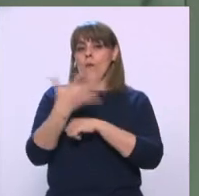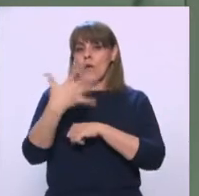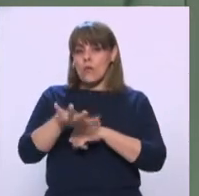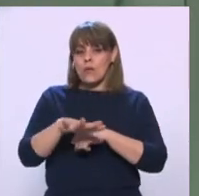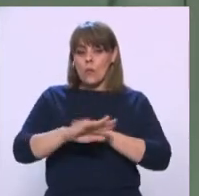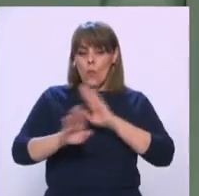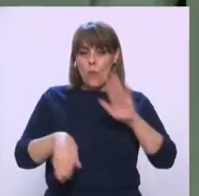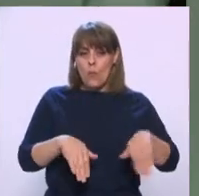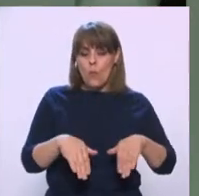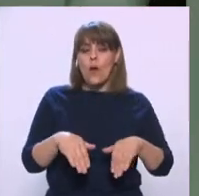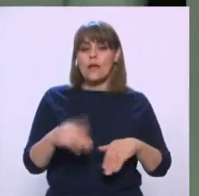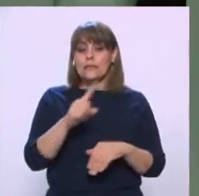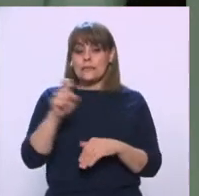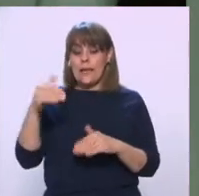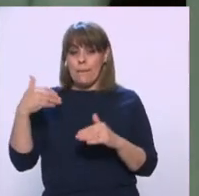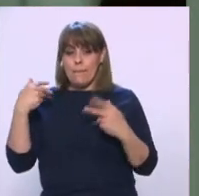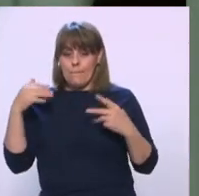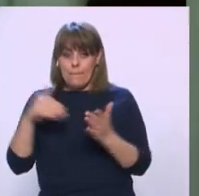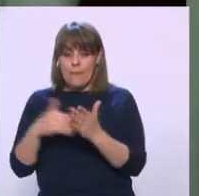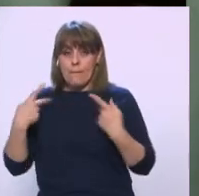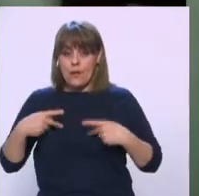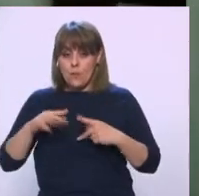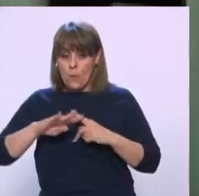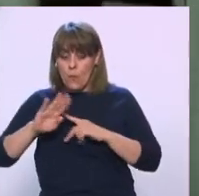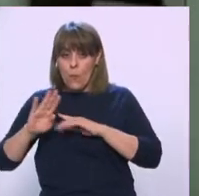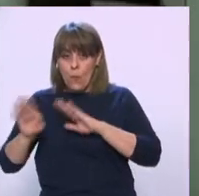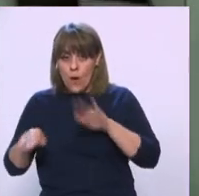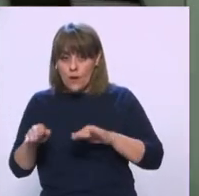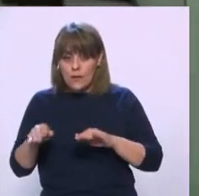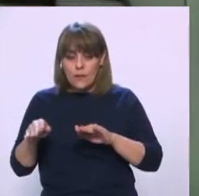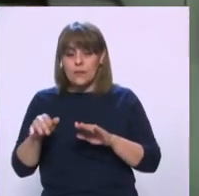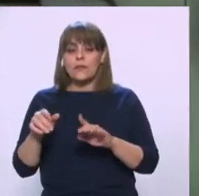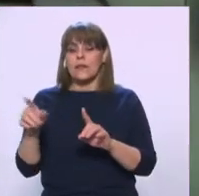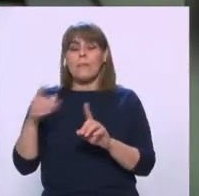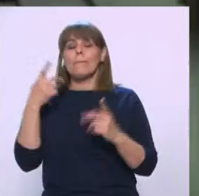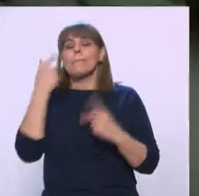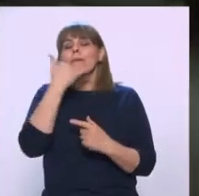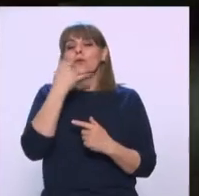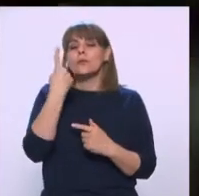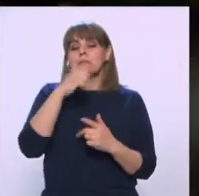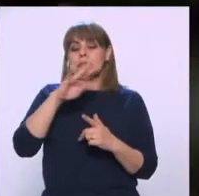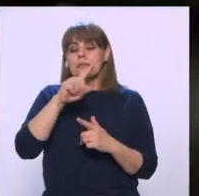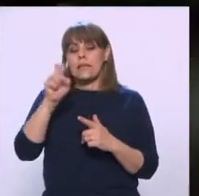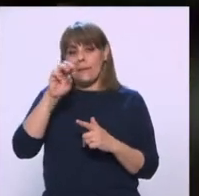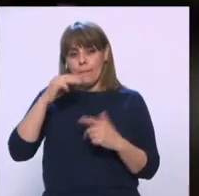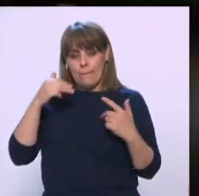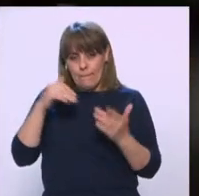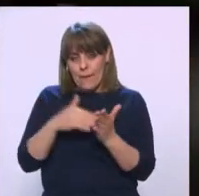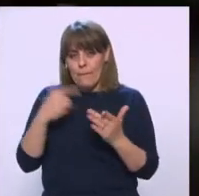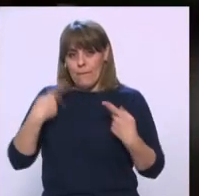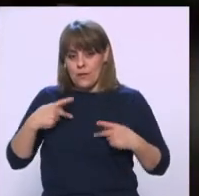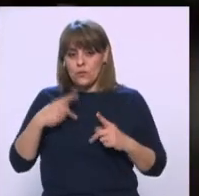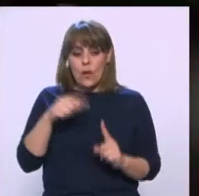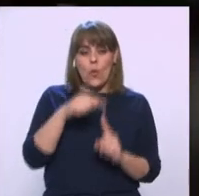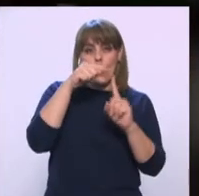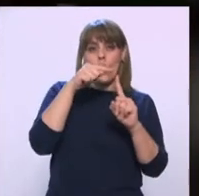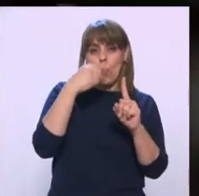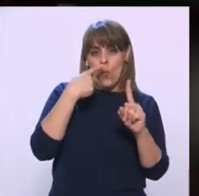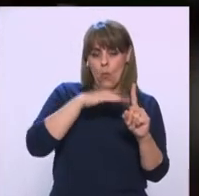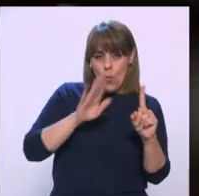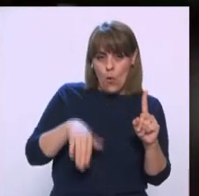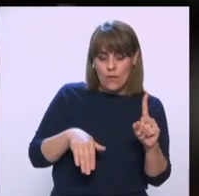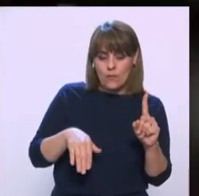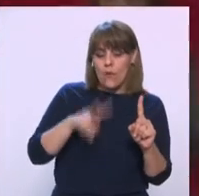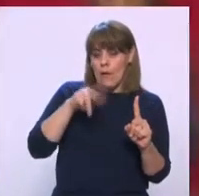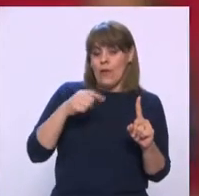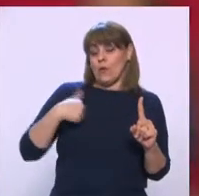.000 Habitantes No son datos Para enorgullecernos Pero debemos Ser conscientes Que pudo ser